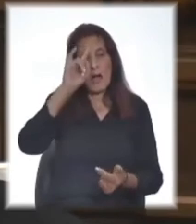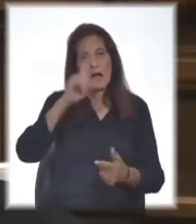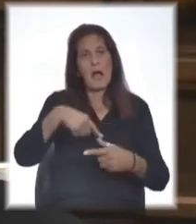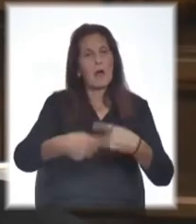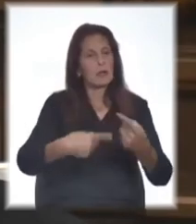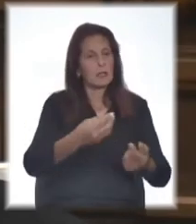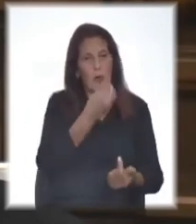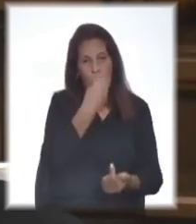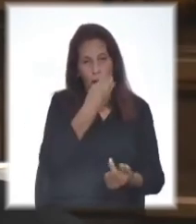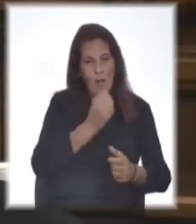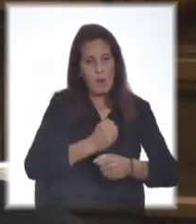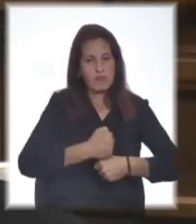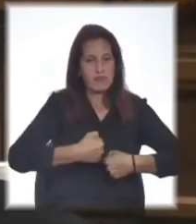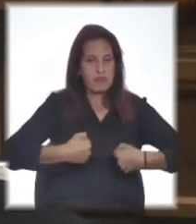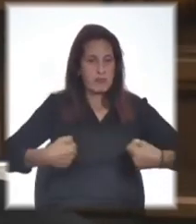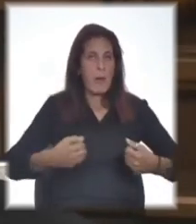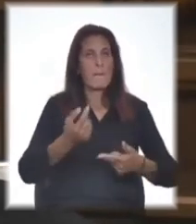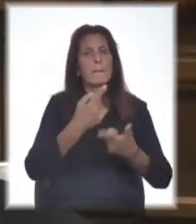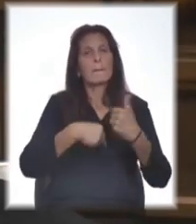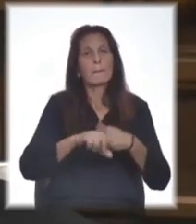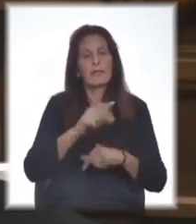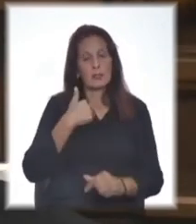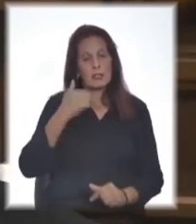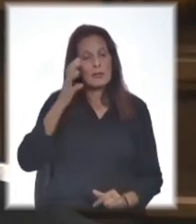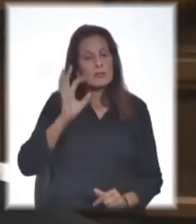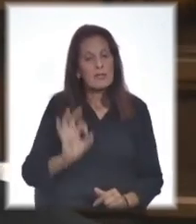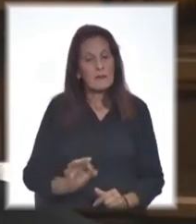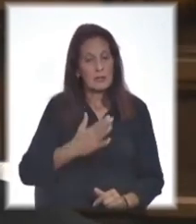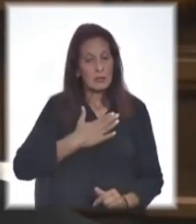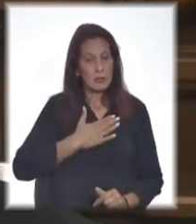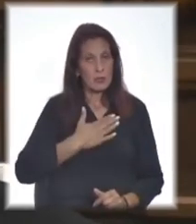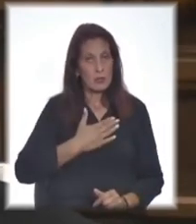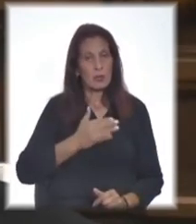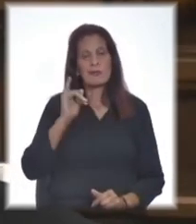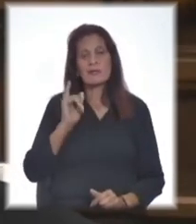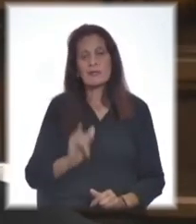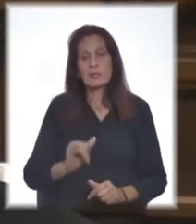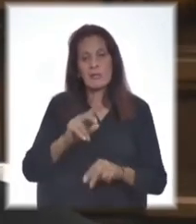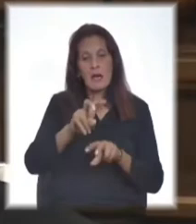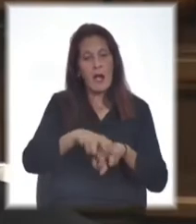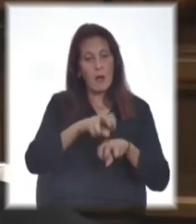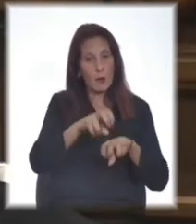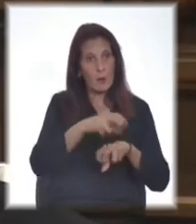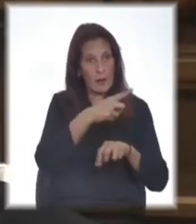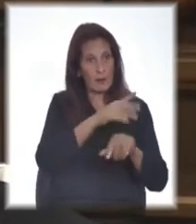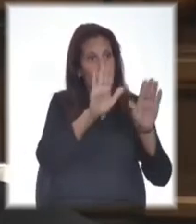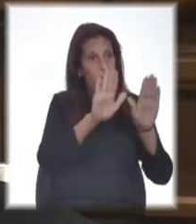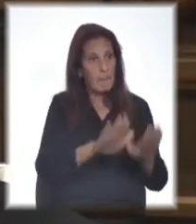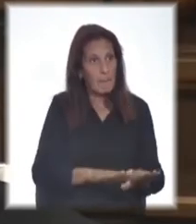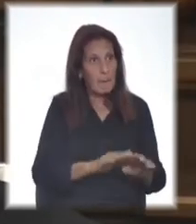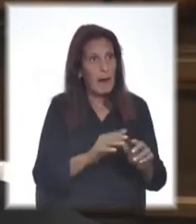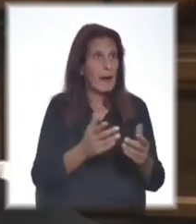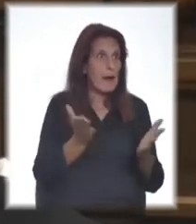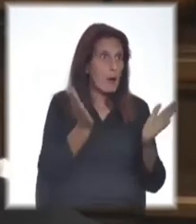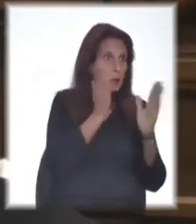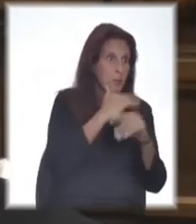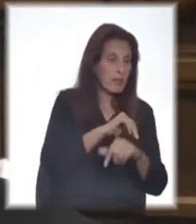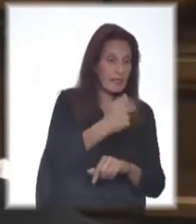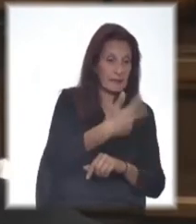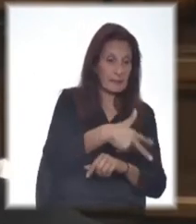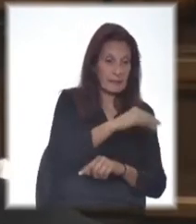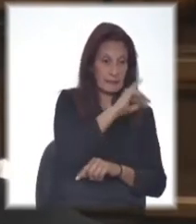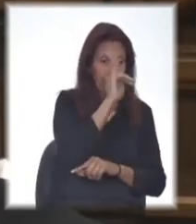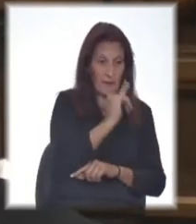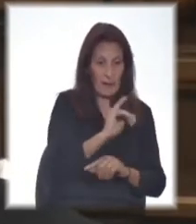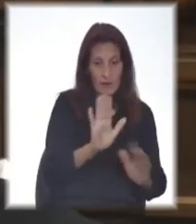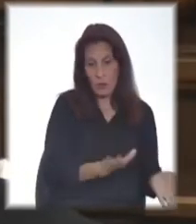pasto y engordando. Pero quisiera saber yo, señor Presidente, si el sector agropecuario estuviera paralizado desde el 13 de marzo,